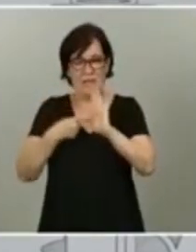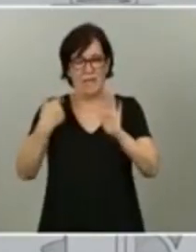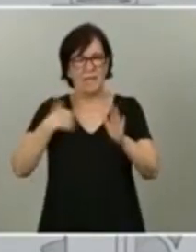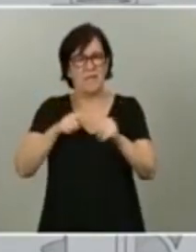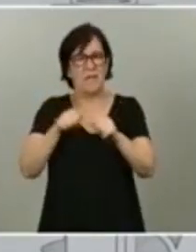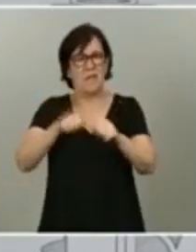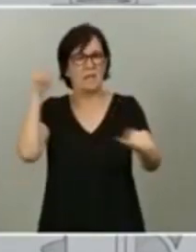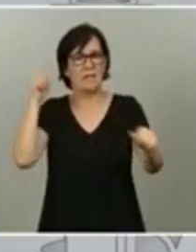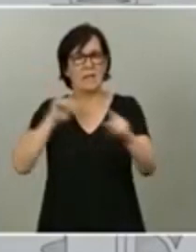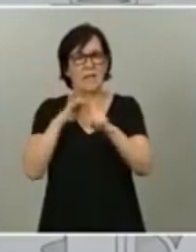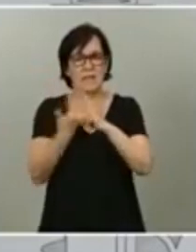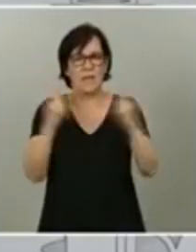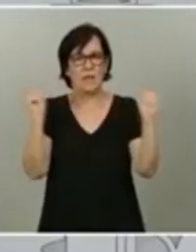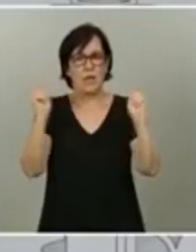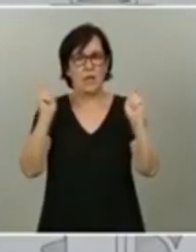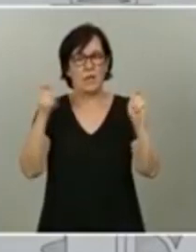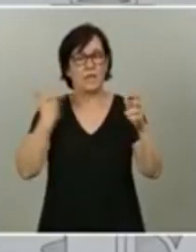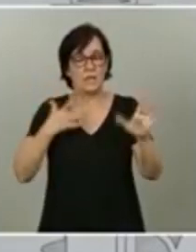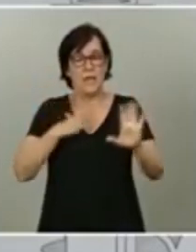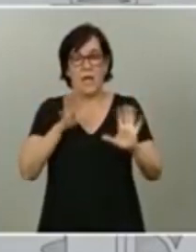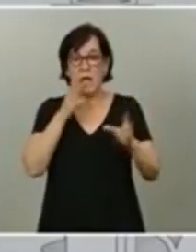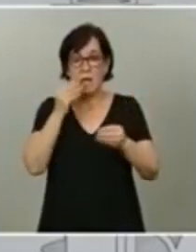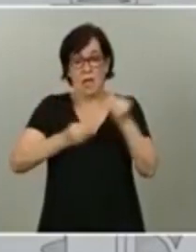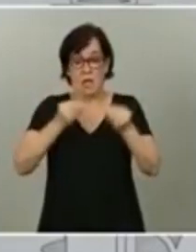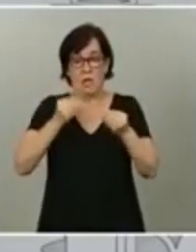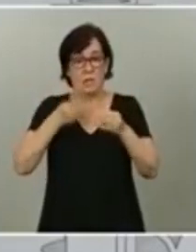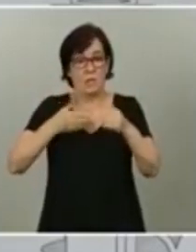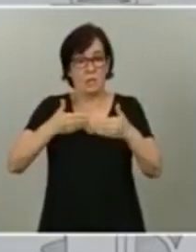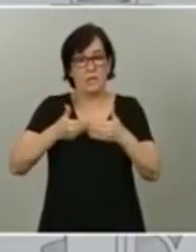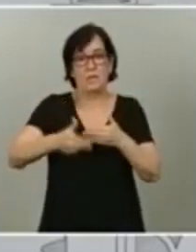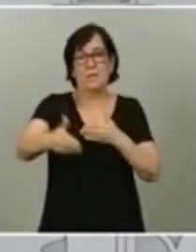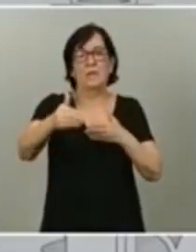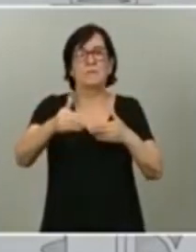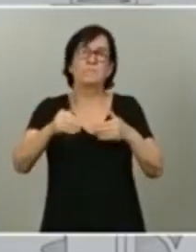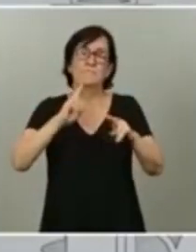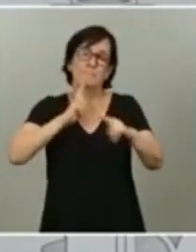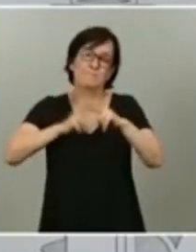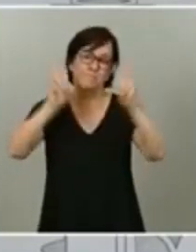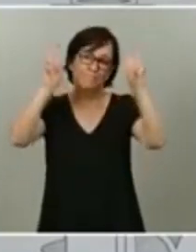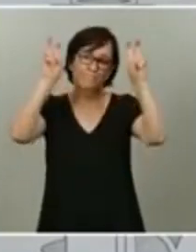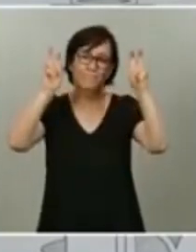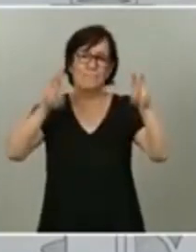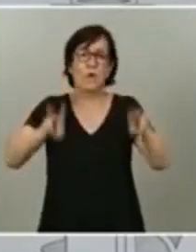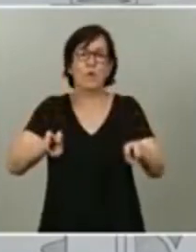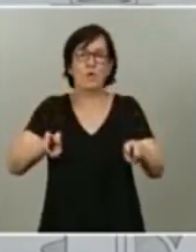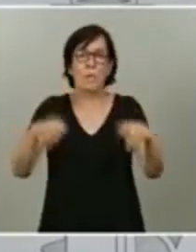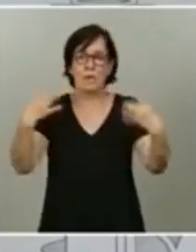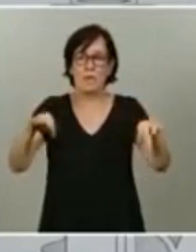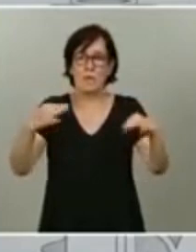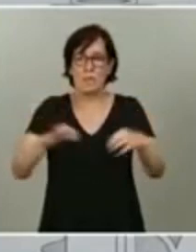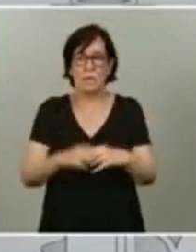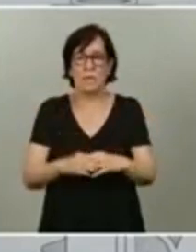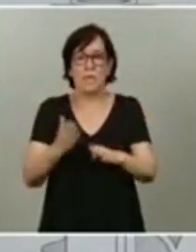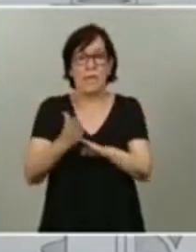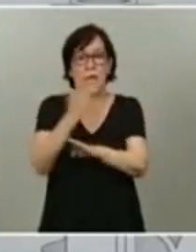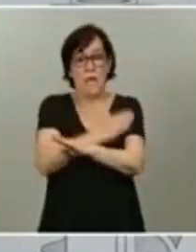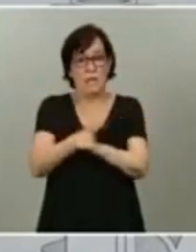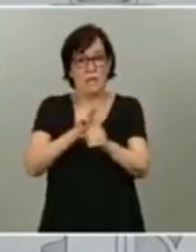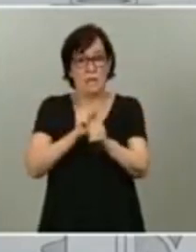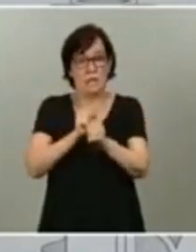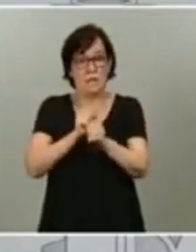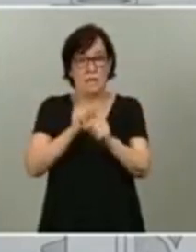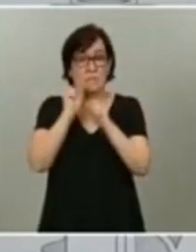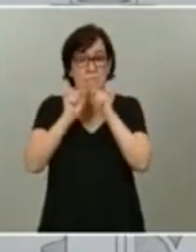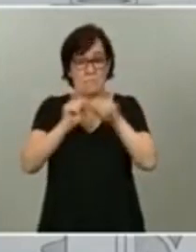alarma y entraremos de lleno en lo que hemos denominado la nueva normalidad. Antes de la pandemia, hace muy pocos meses,